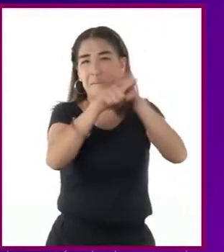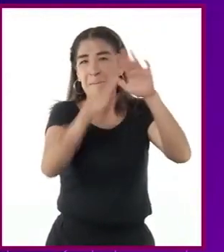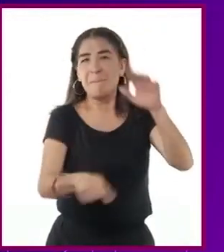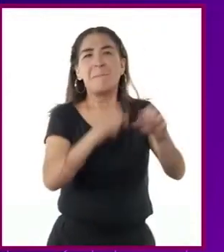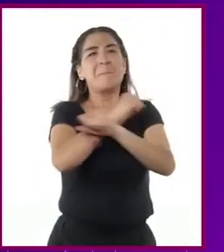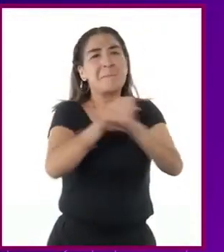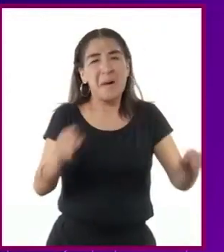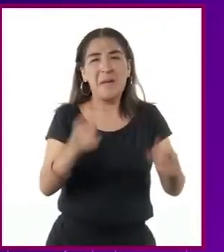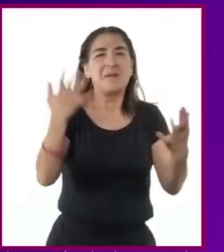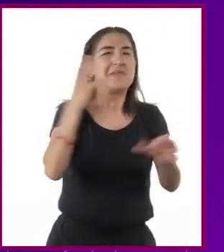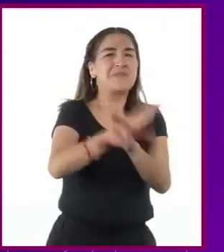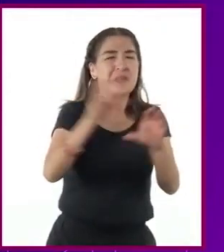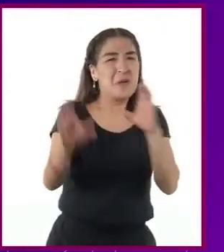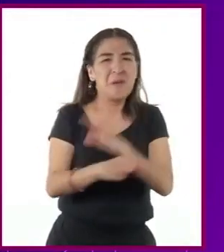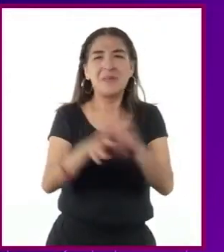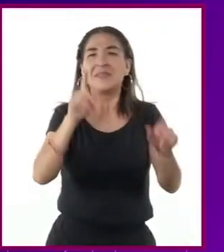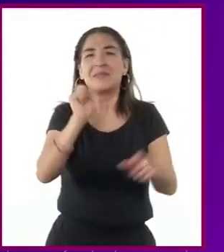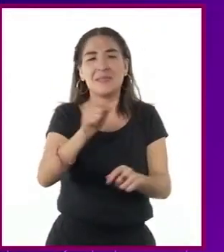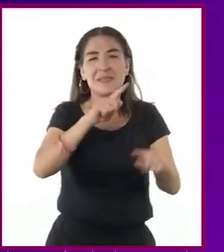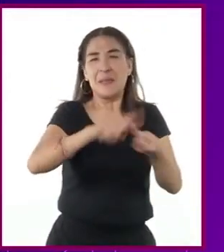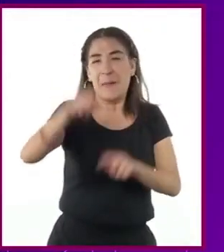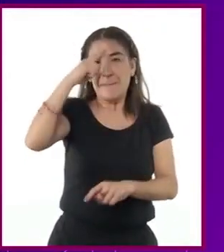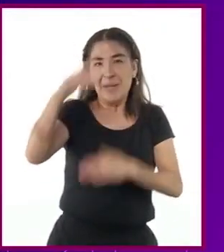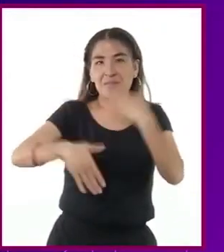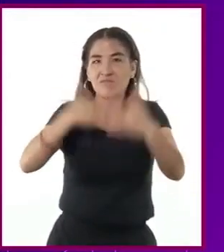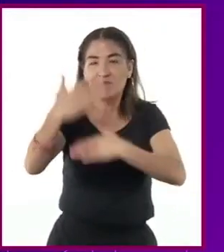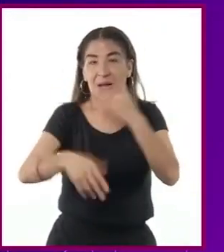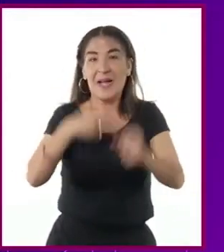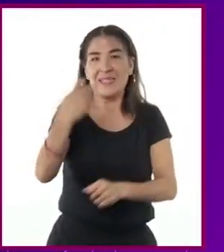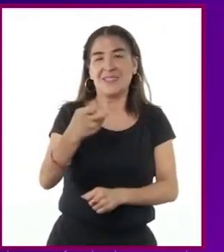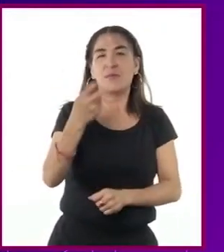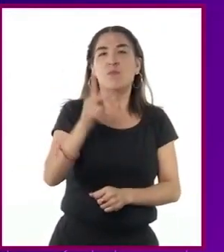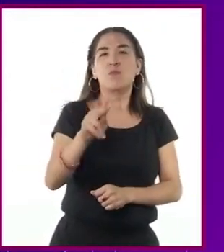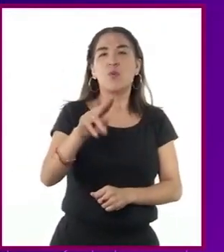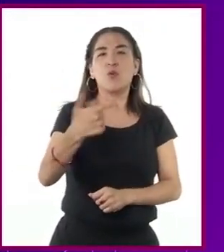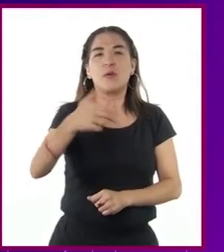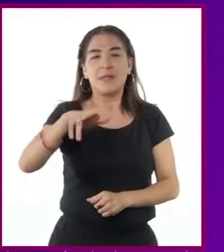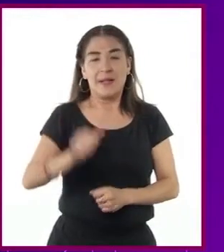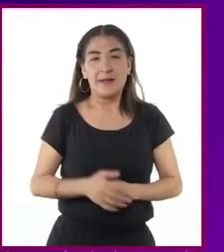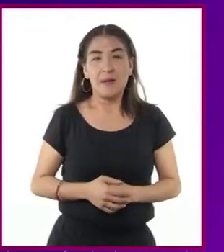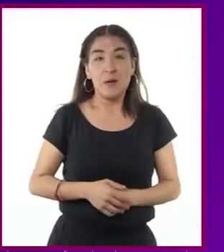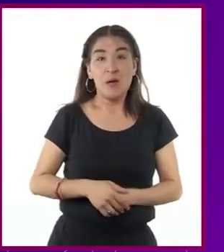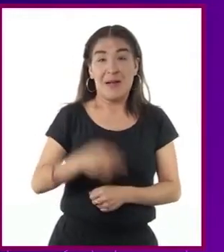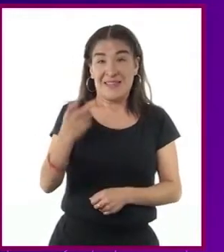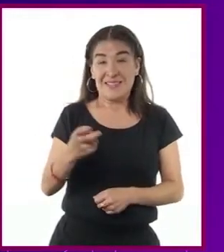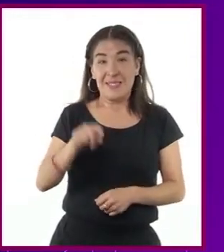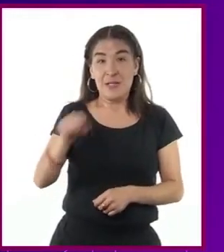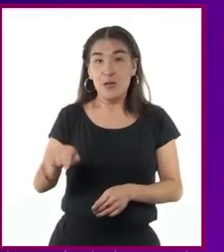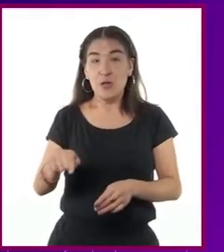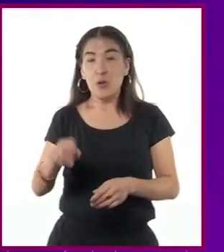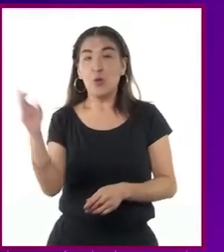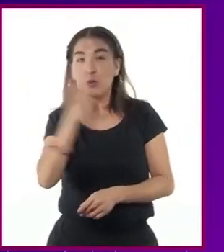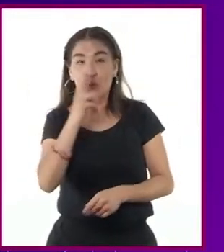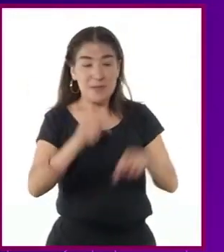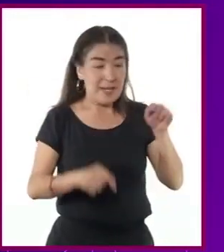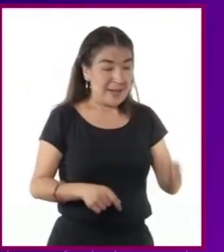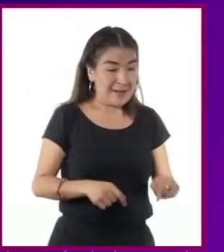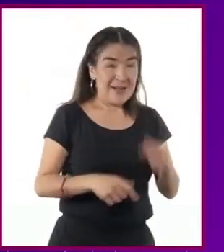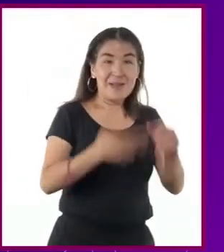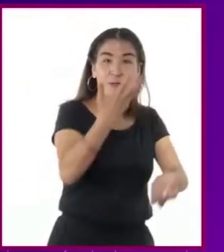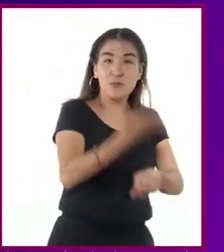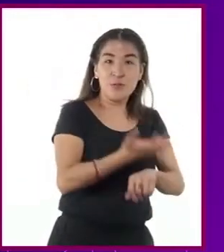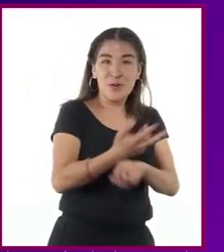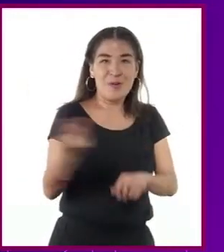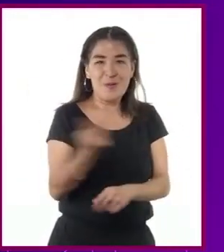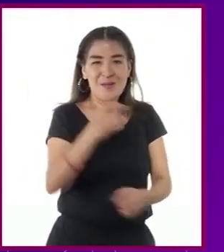llevar adelante la pugna. De las dos potencias en choque, los